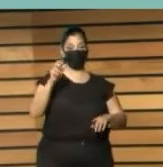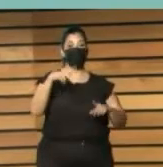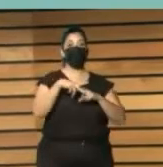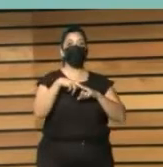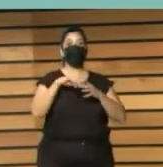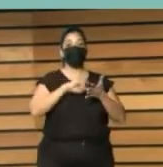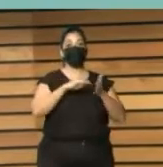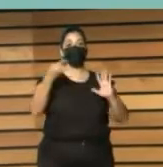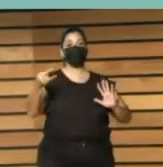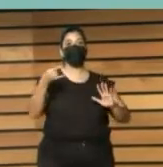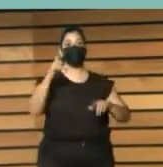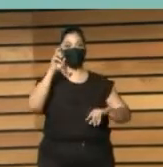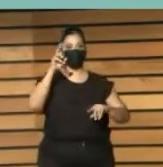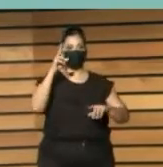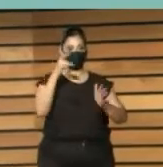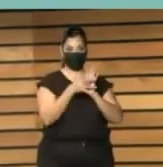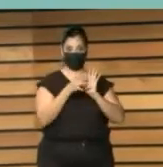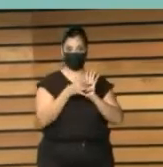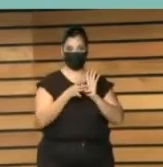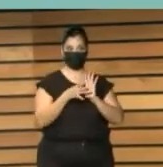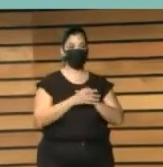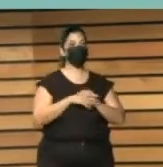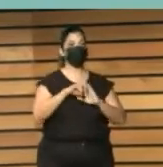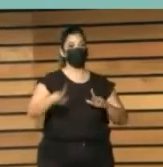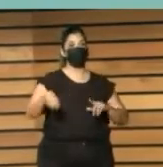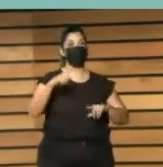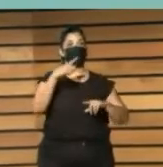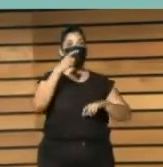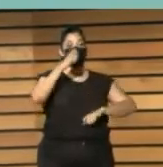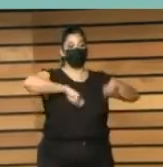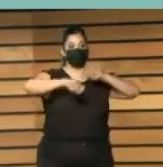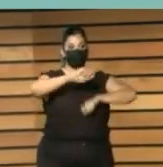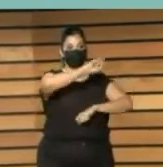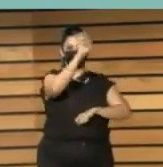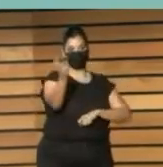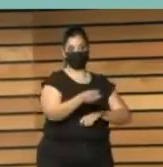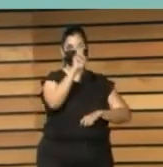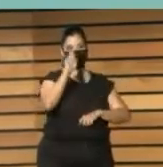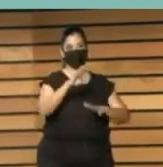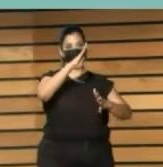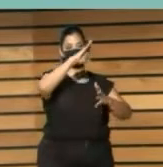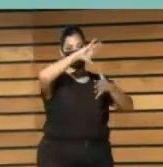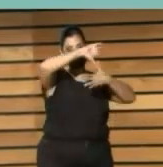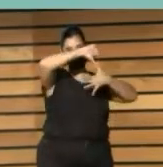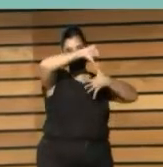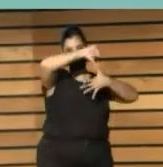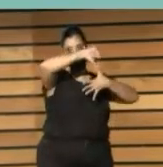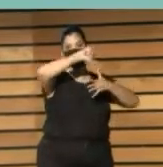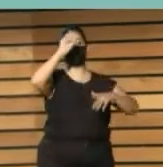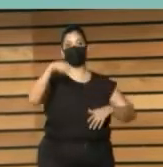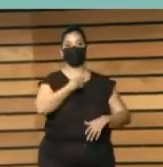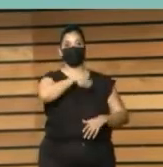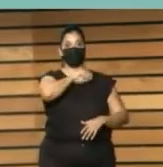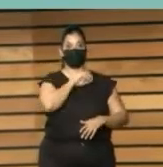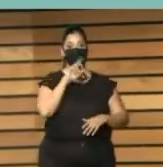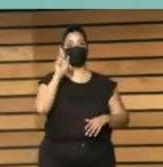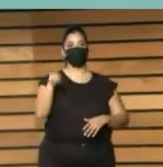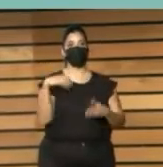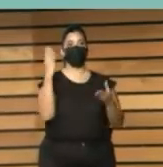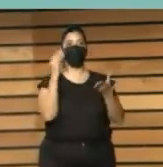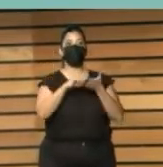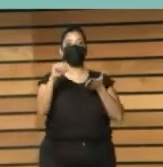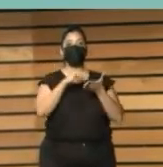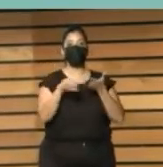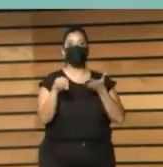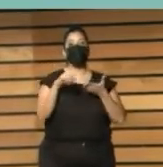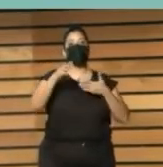trabaja en Cooperación Internacional en distintas organizaciones y universidades de América Latina, Portugal y España y es coautor del manual Bibliotecas y